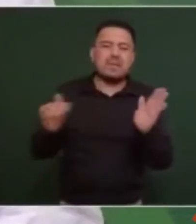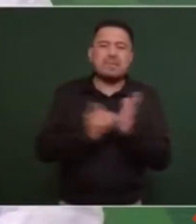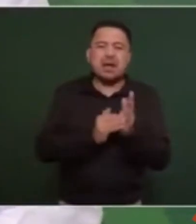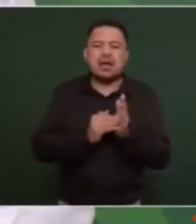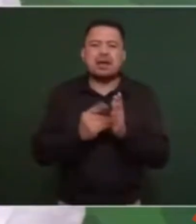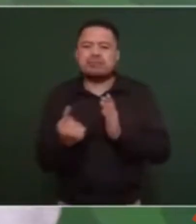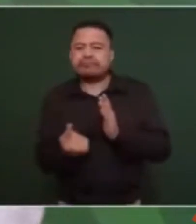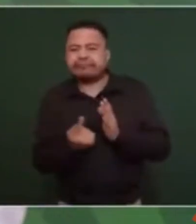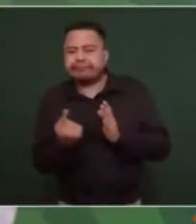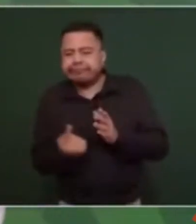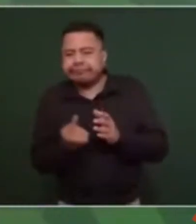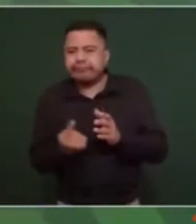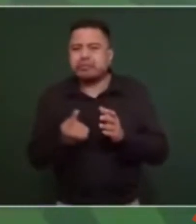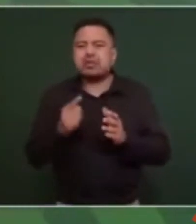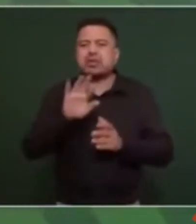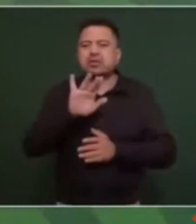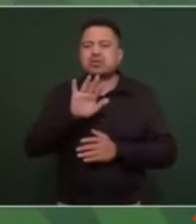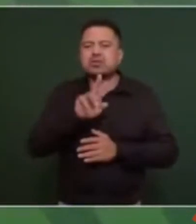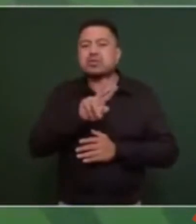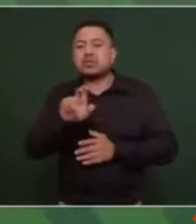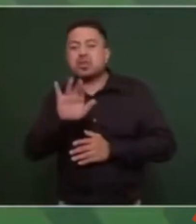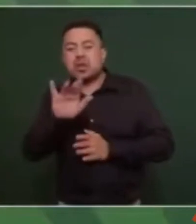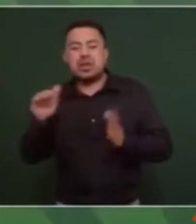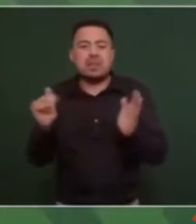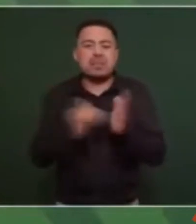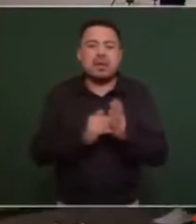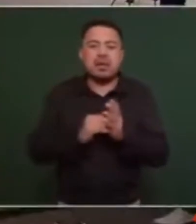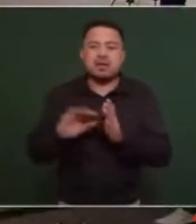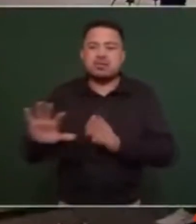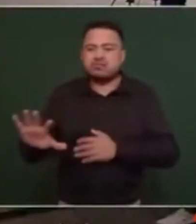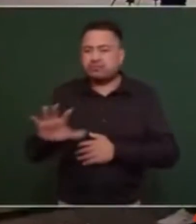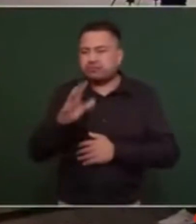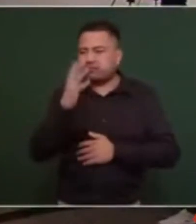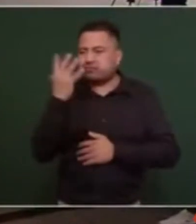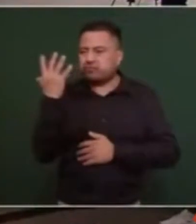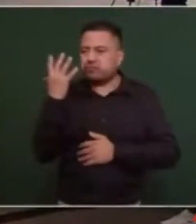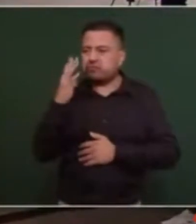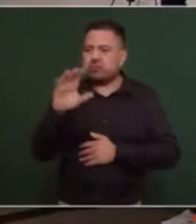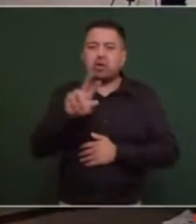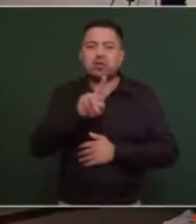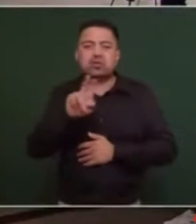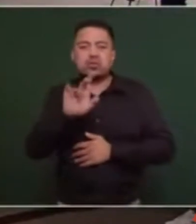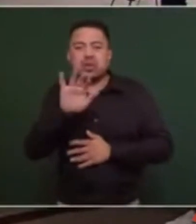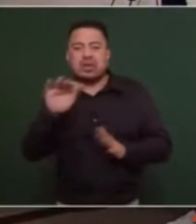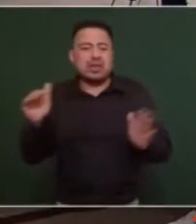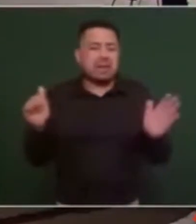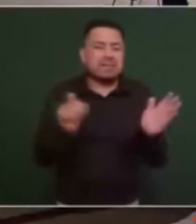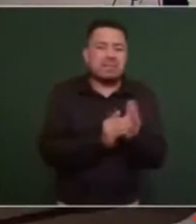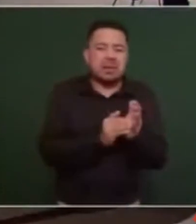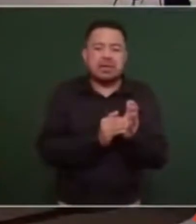250 mil ventiladores 250 mil eh